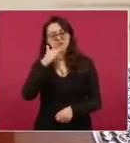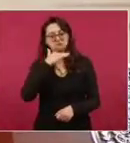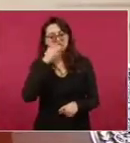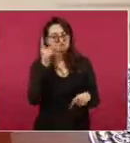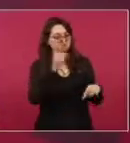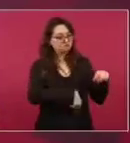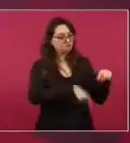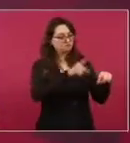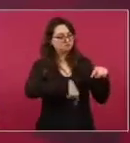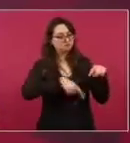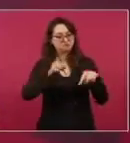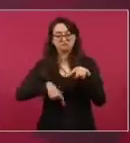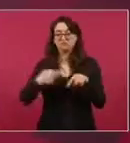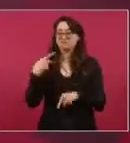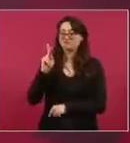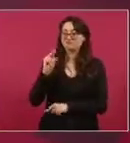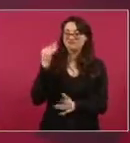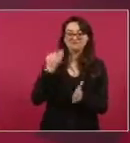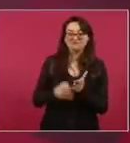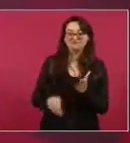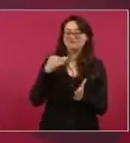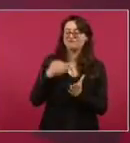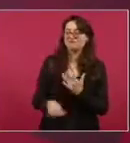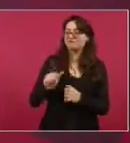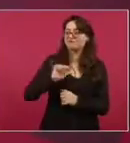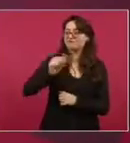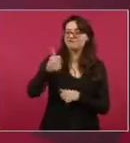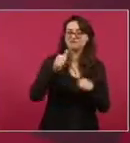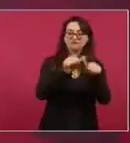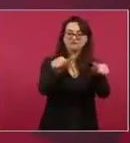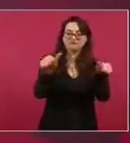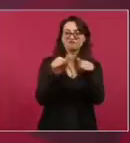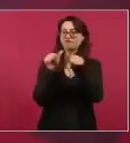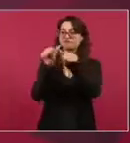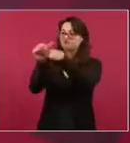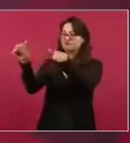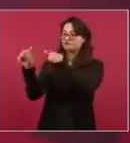Por ejemplo, en la Suprema Corte